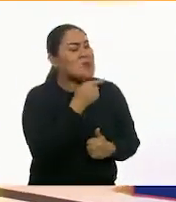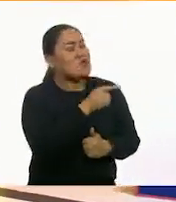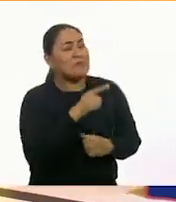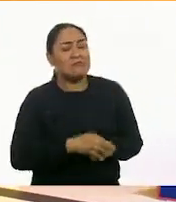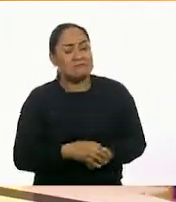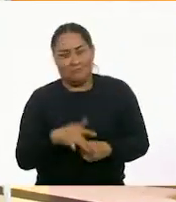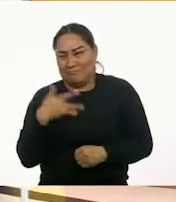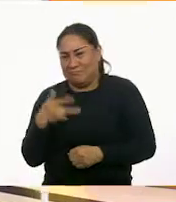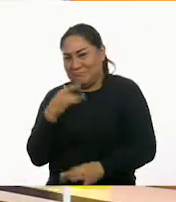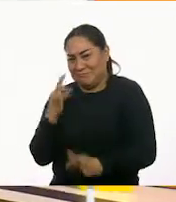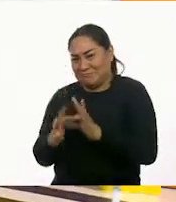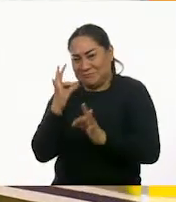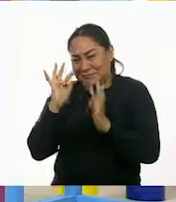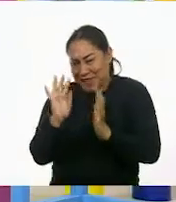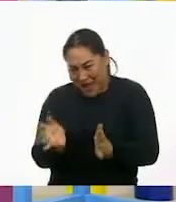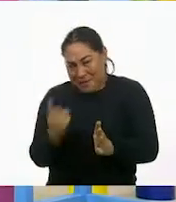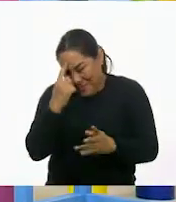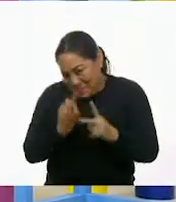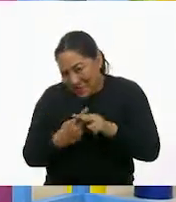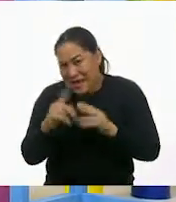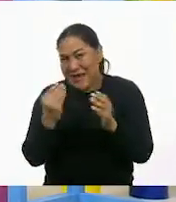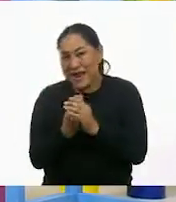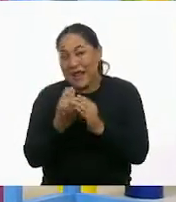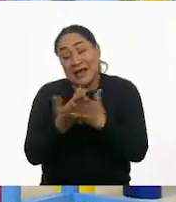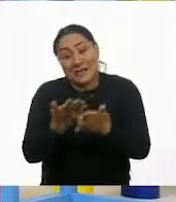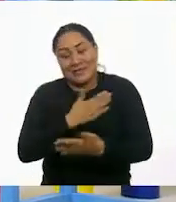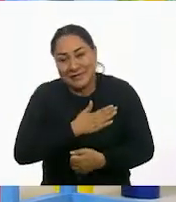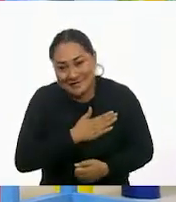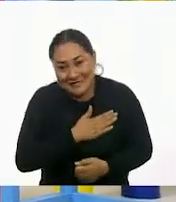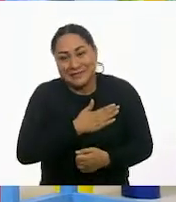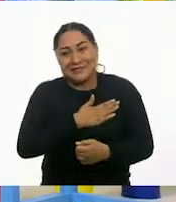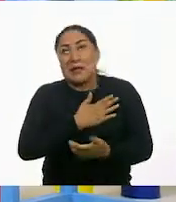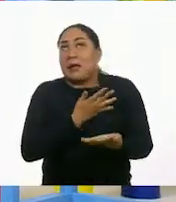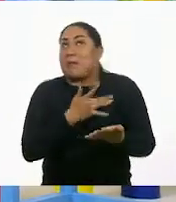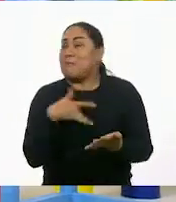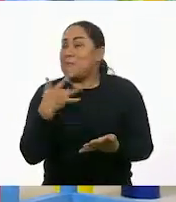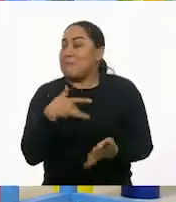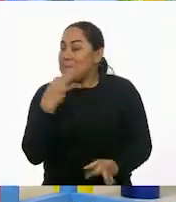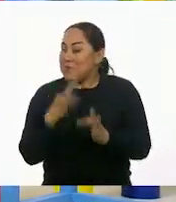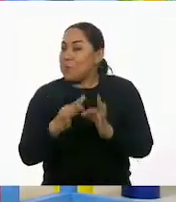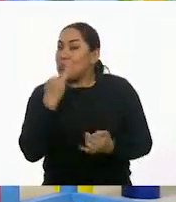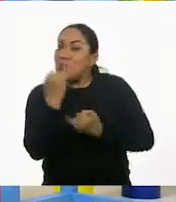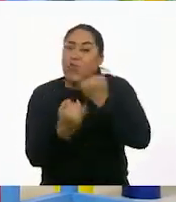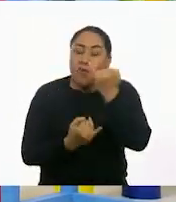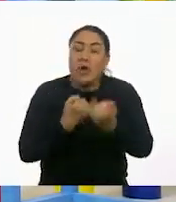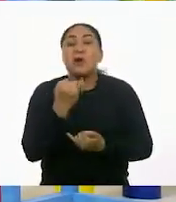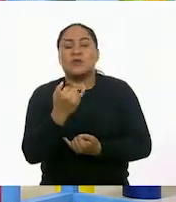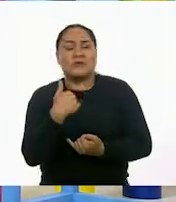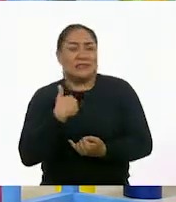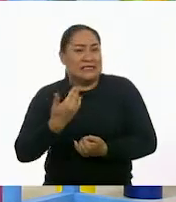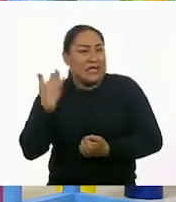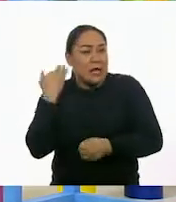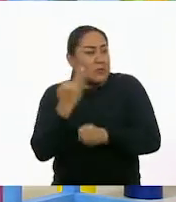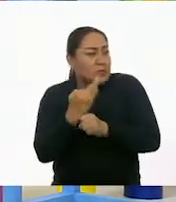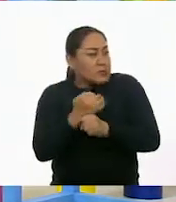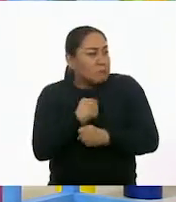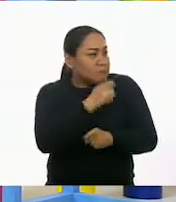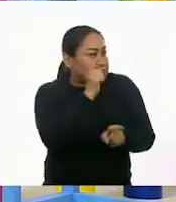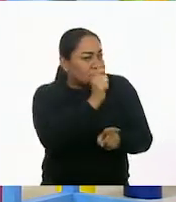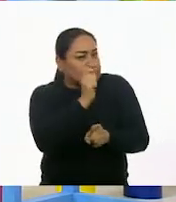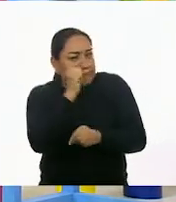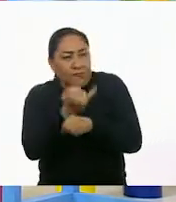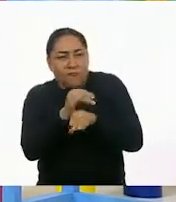listo para jugar. ¡Ay! Te saludo a la distancia, por supuesto. Listo para jugar. Ya estaba buscando yo información hace un momento, antes de que